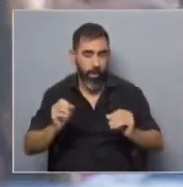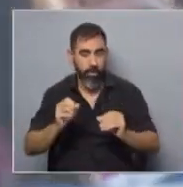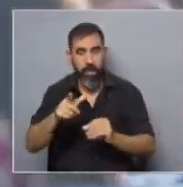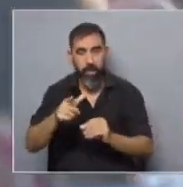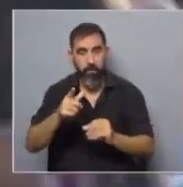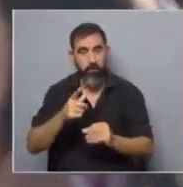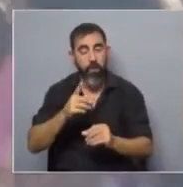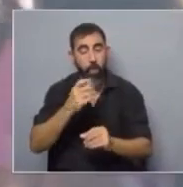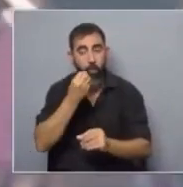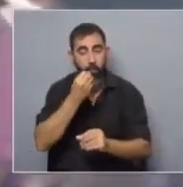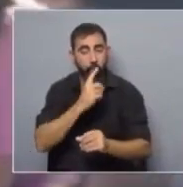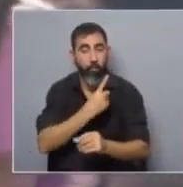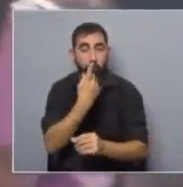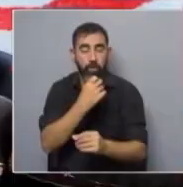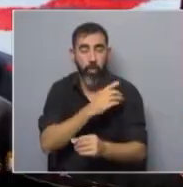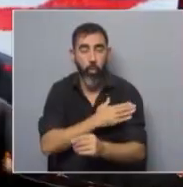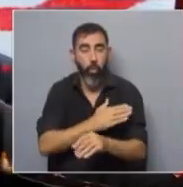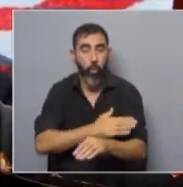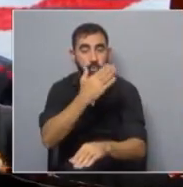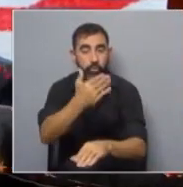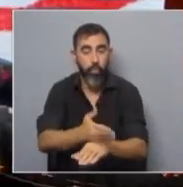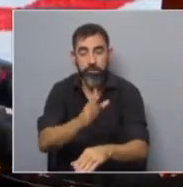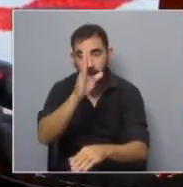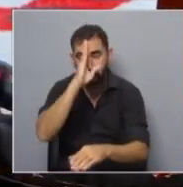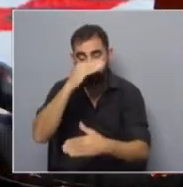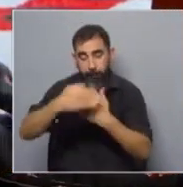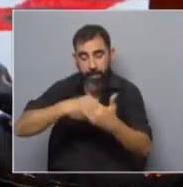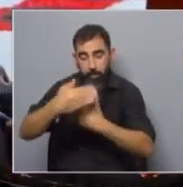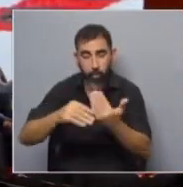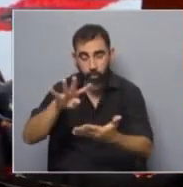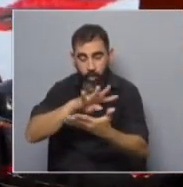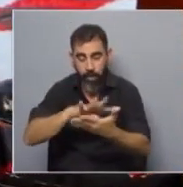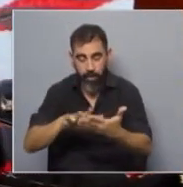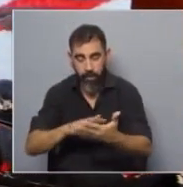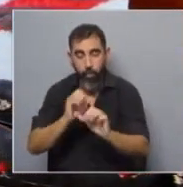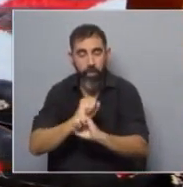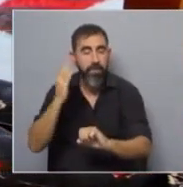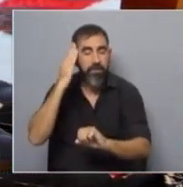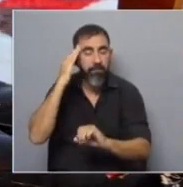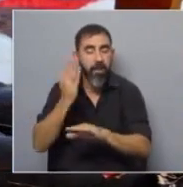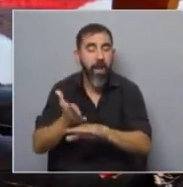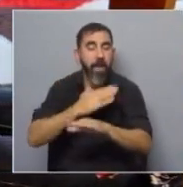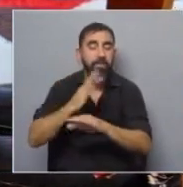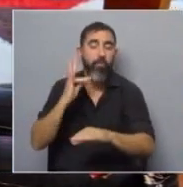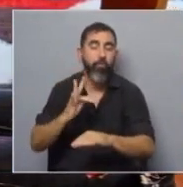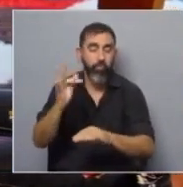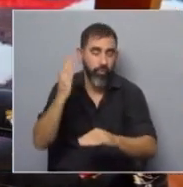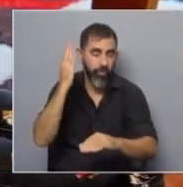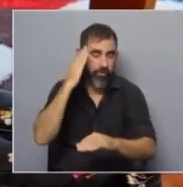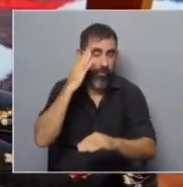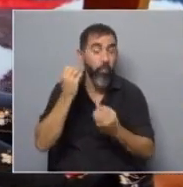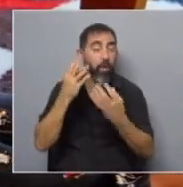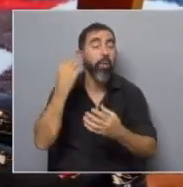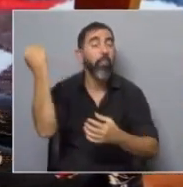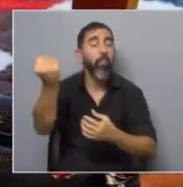van a tener un fuerte impacto sobre cómo va ser su proceso de aprendizaje de la lectura. Y eso nos permite predecir qué es lo que va a pasar después. ¿Por qué es